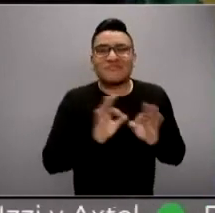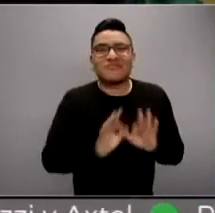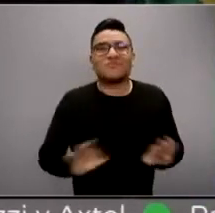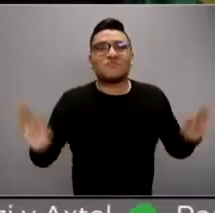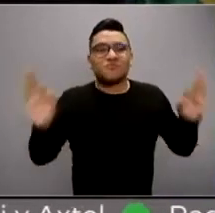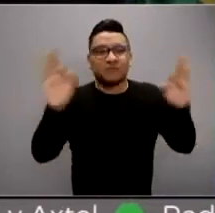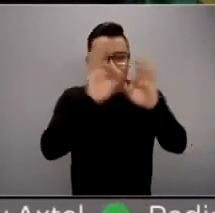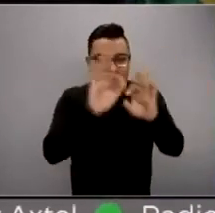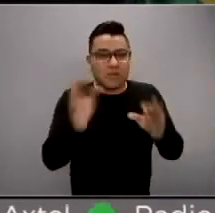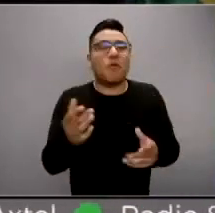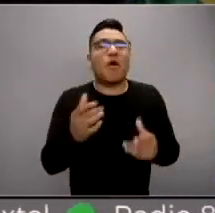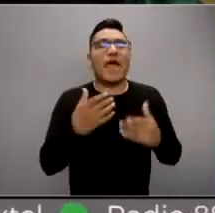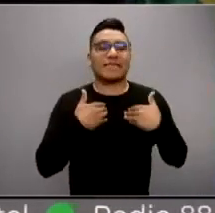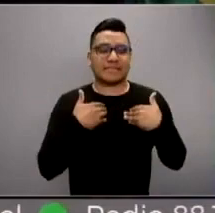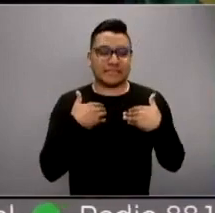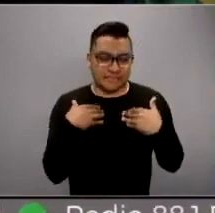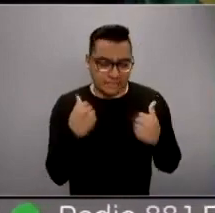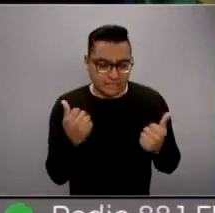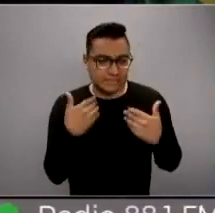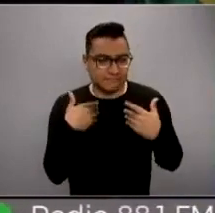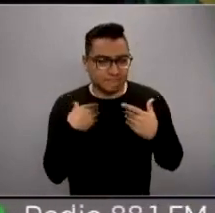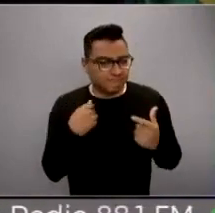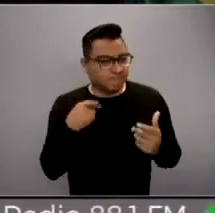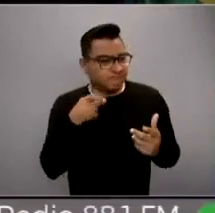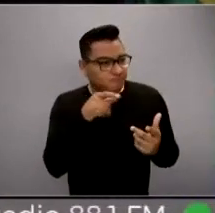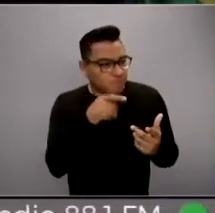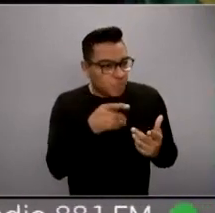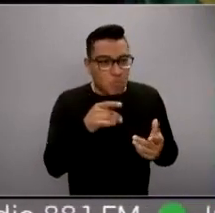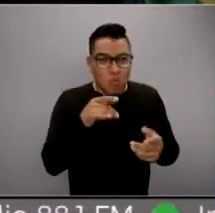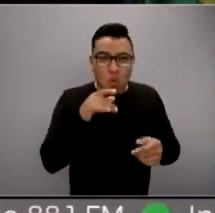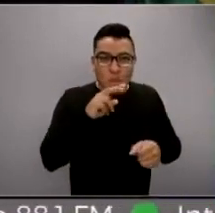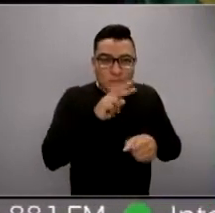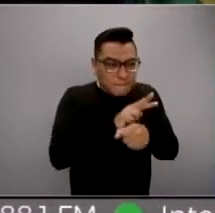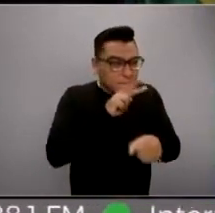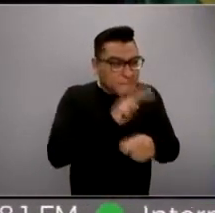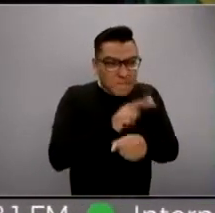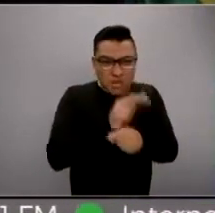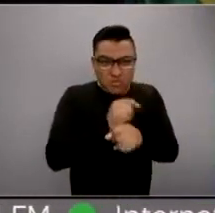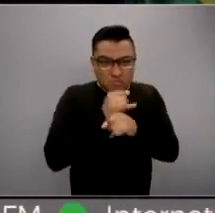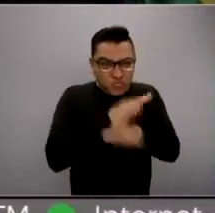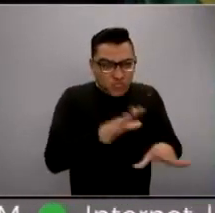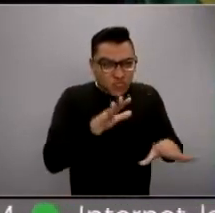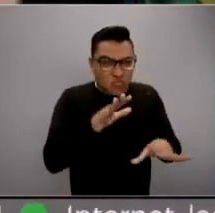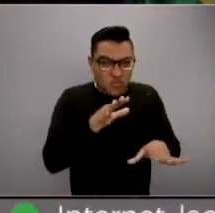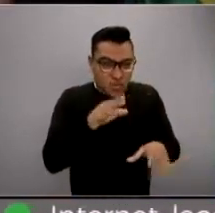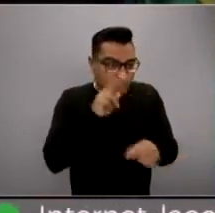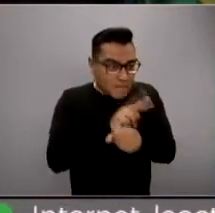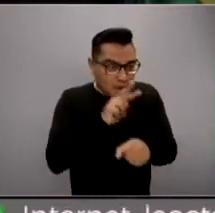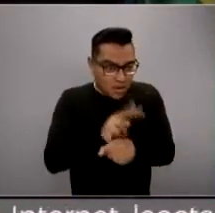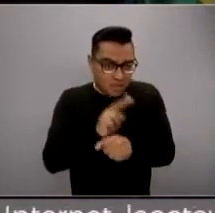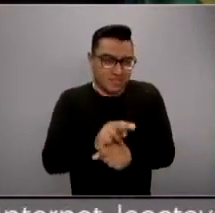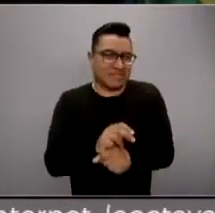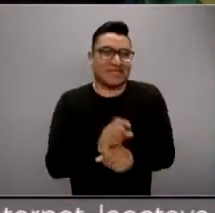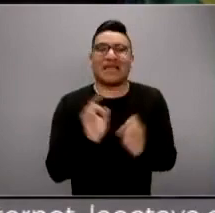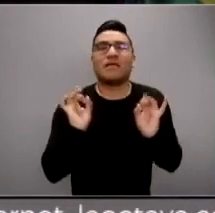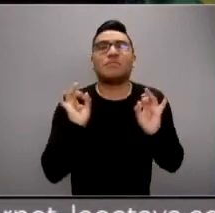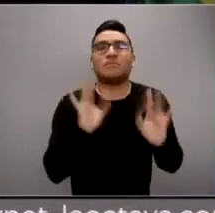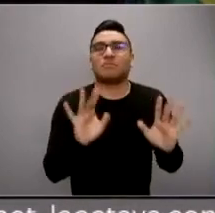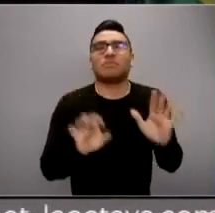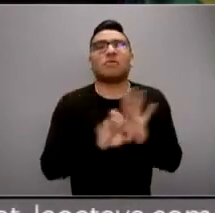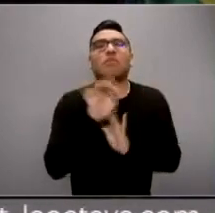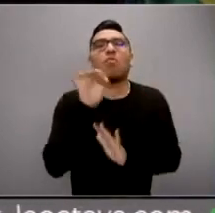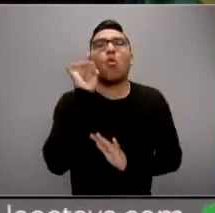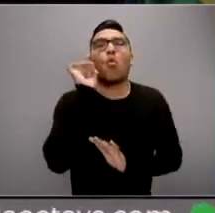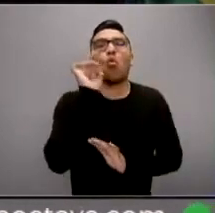Yo creo que tenemos que sembrar una cultura de la verificación propia. Si usted ve un mensaje que es para